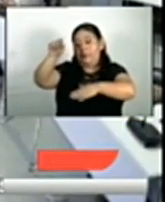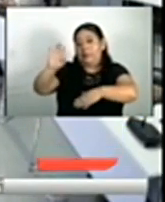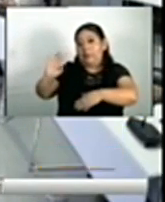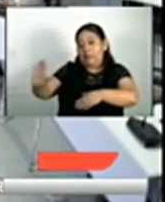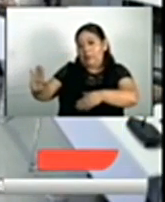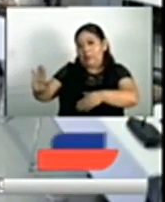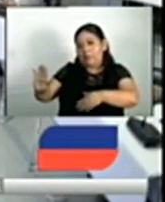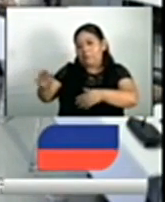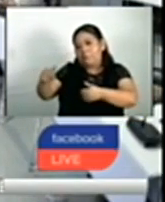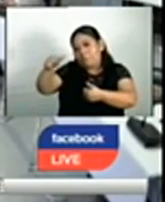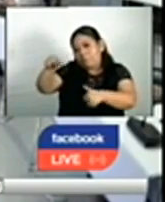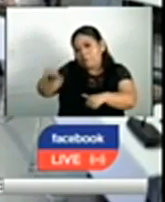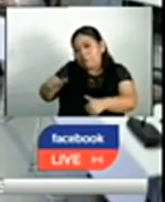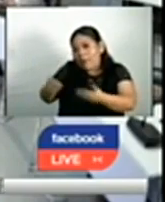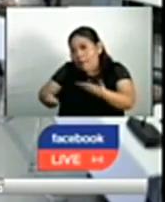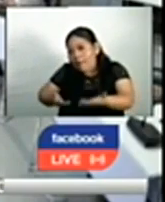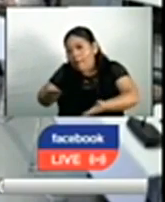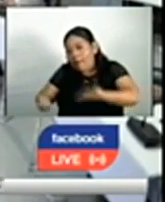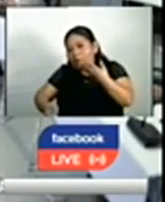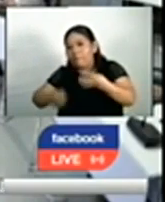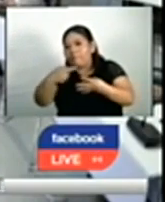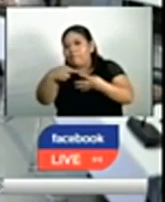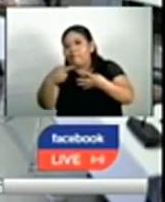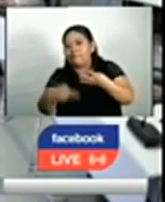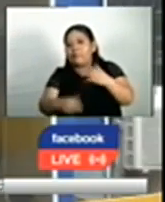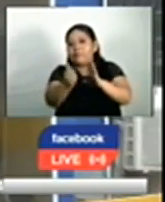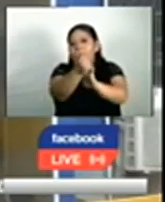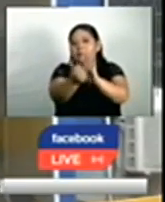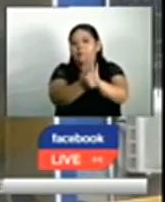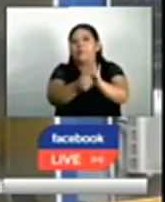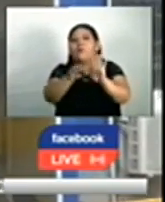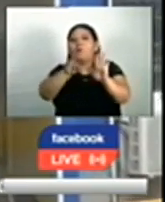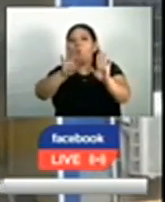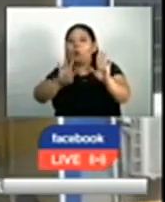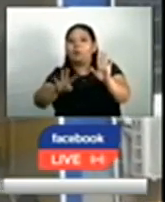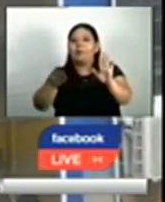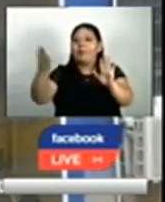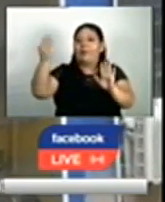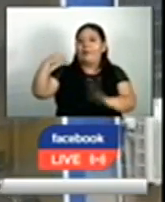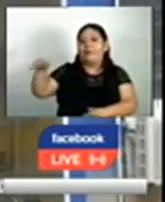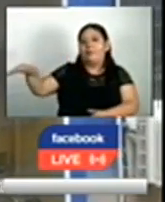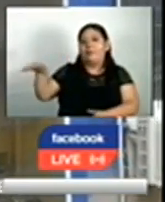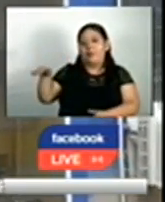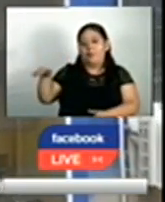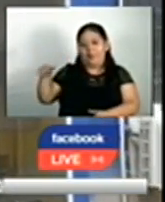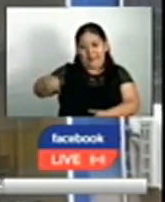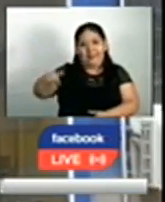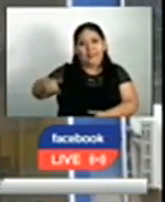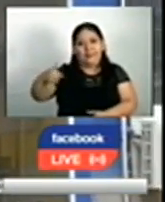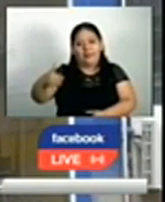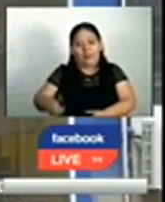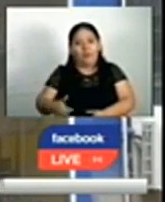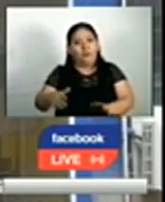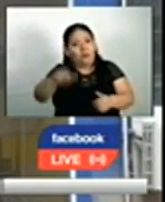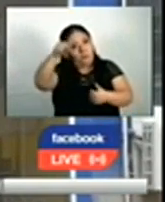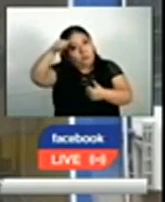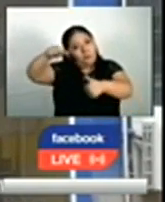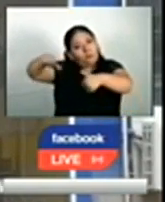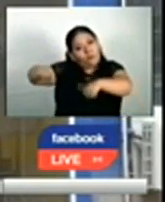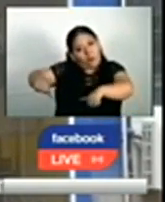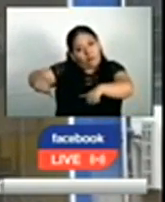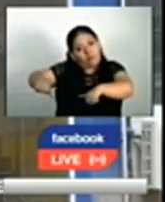de discusiones posteriores a la revisión del artículo 4 que se hizo en marzo del presente año debido a los acuerdos que